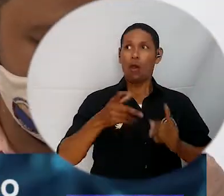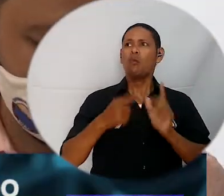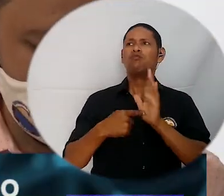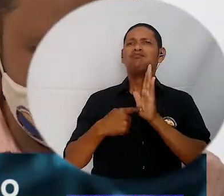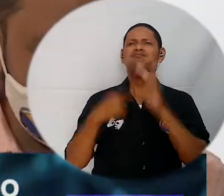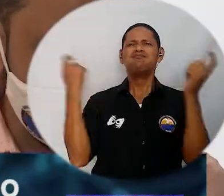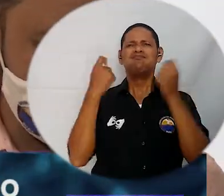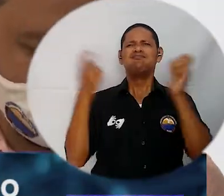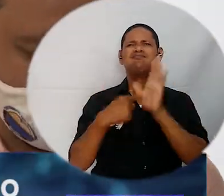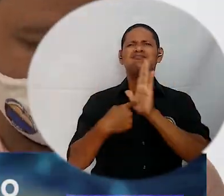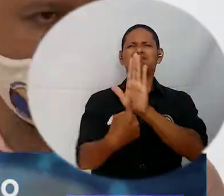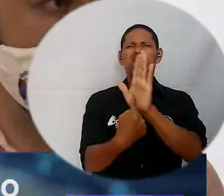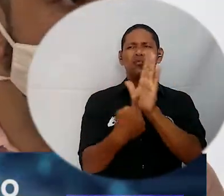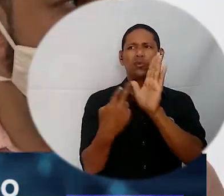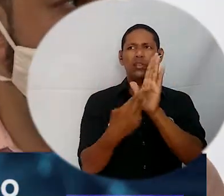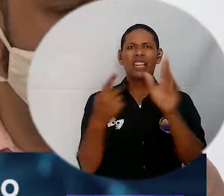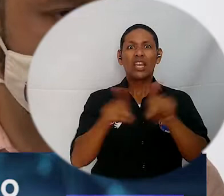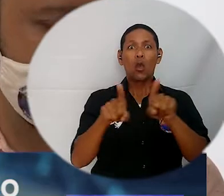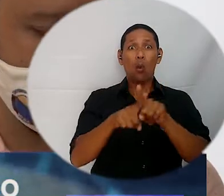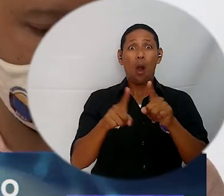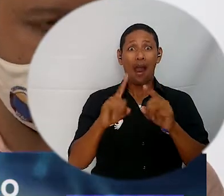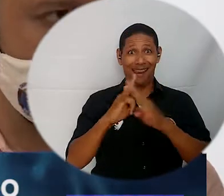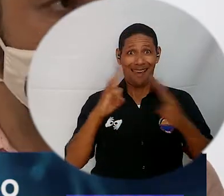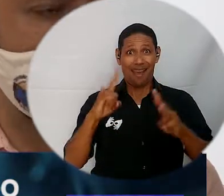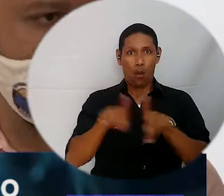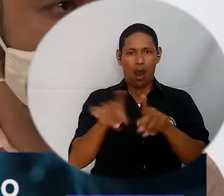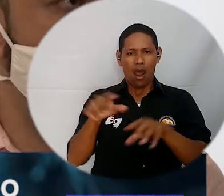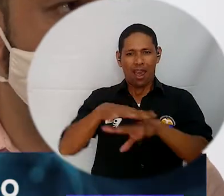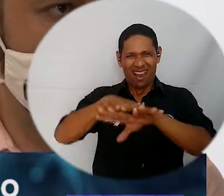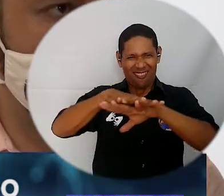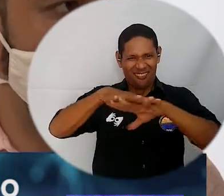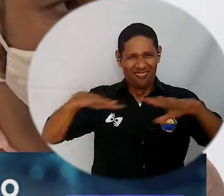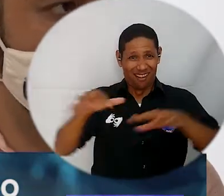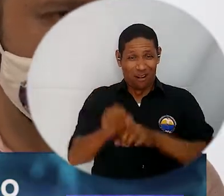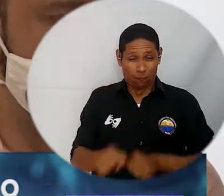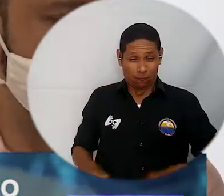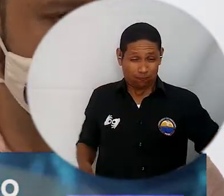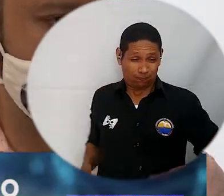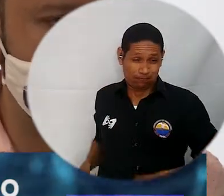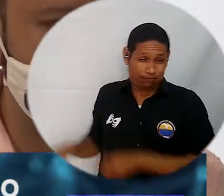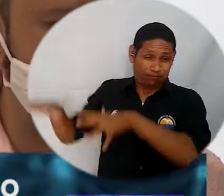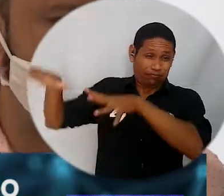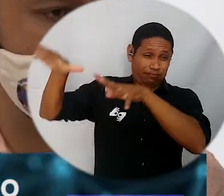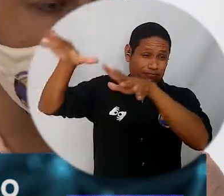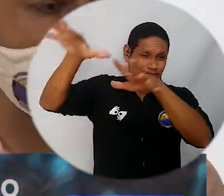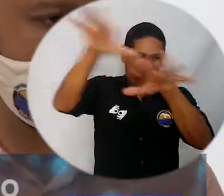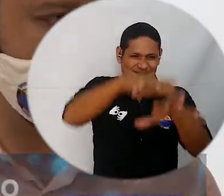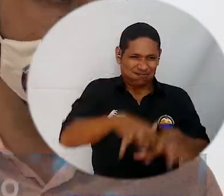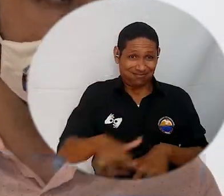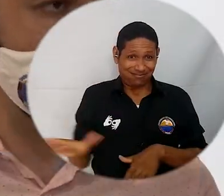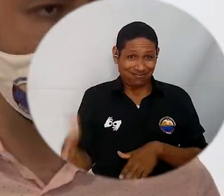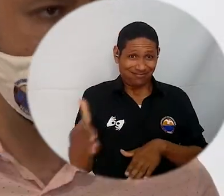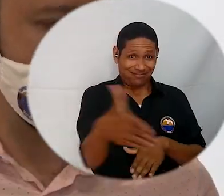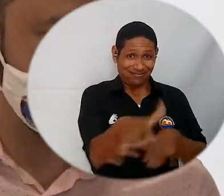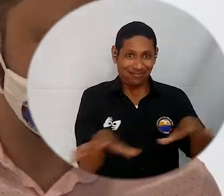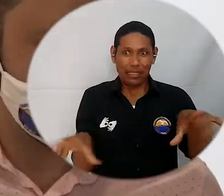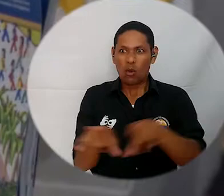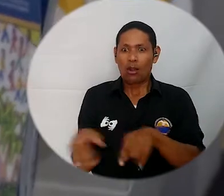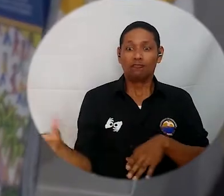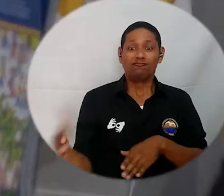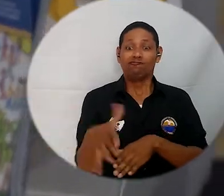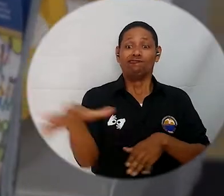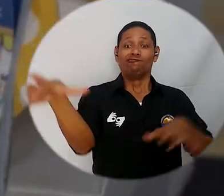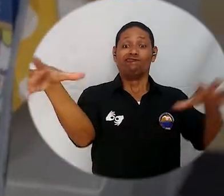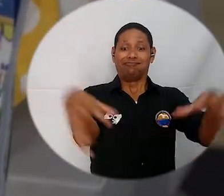Bueno, básicamente esta revista lo que queremos es que sea como la vitrina de toda la universidad. Digamos, la universidad vista eso como una atarraya